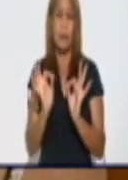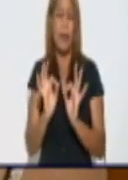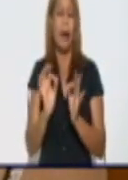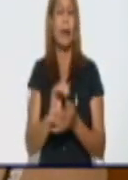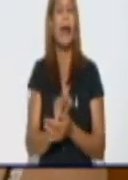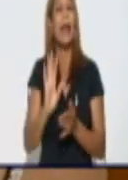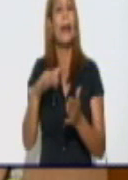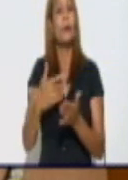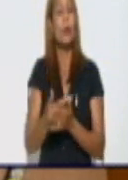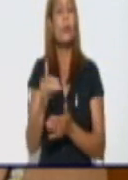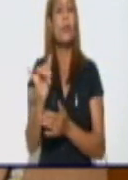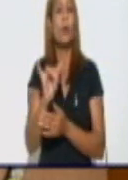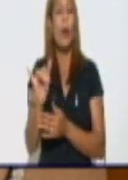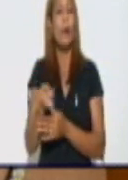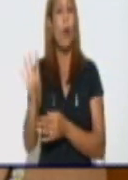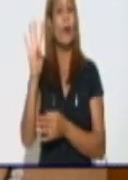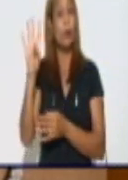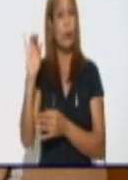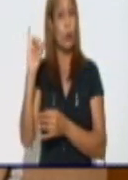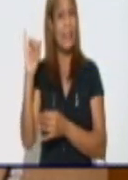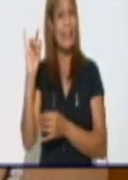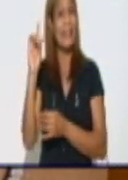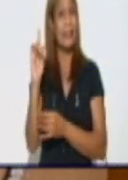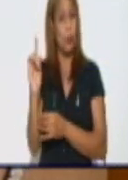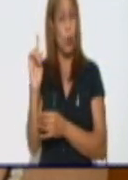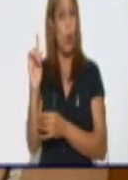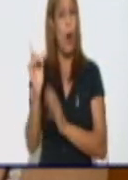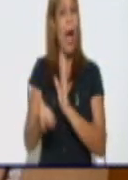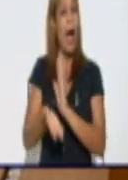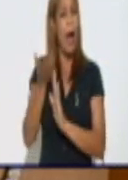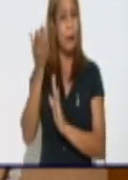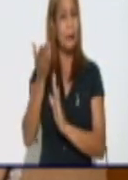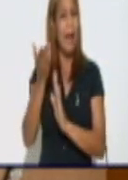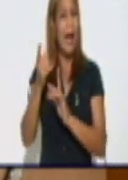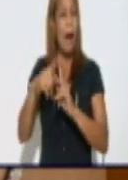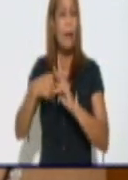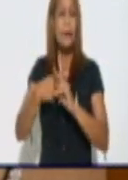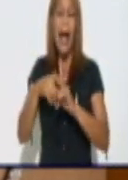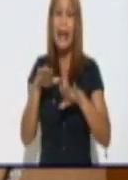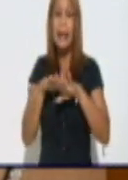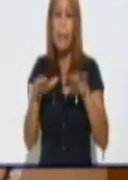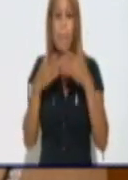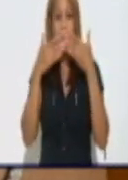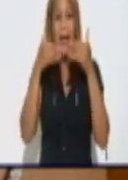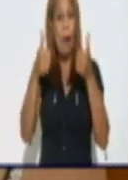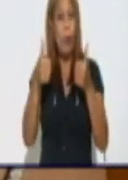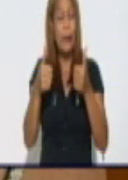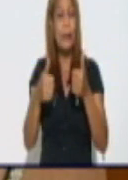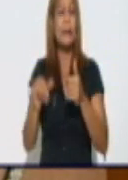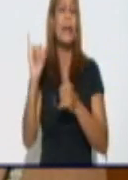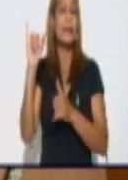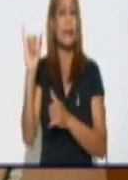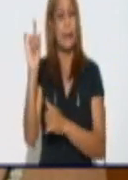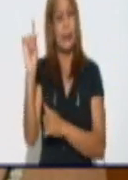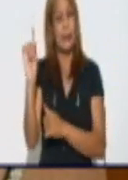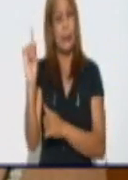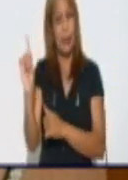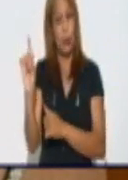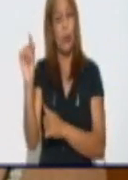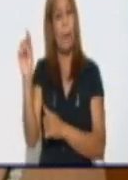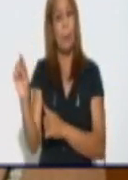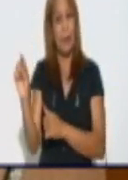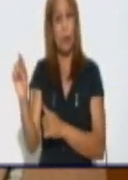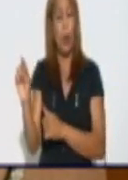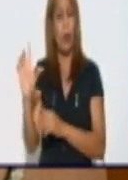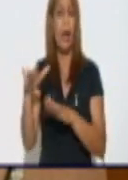tenemos que decir que de las 461 altas, se recuperaron 30 casos, o sea, 30 casos que estaban confirmados y ya resultaron negativos a la evolución del